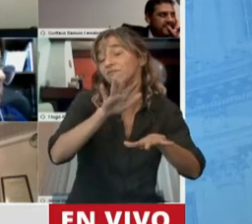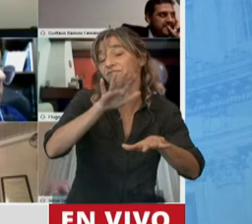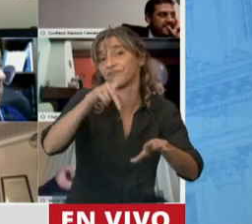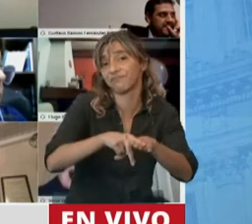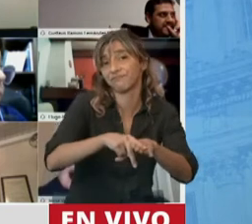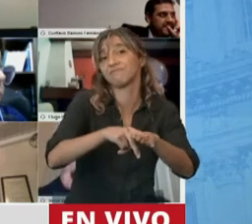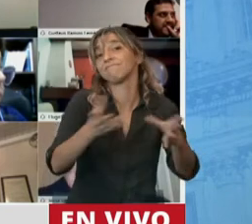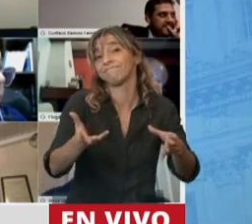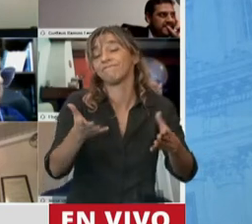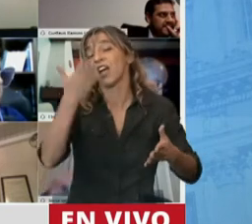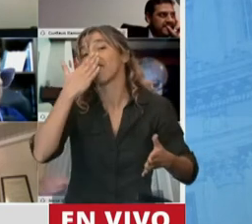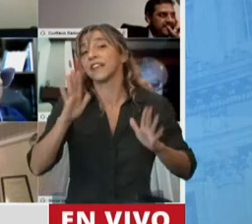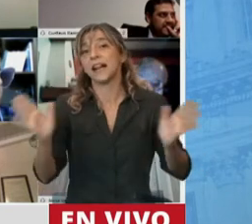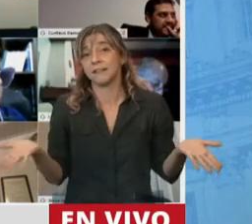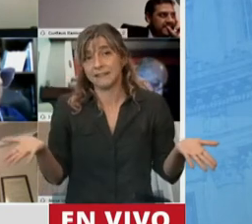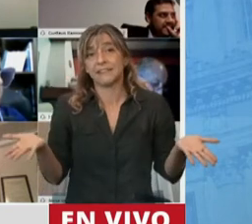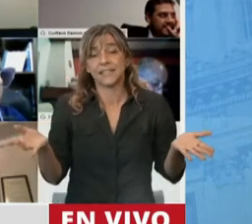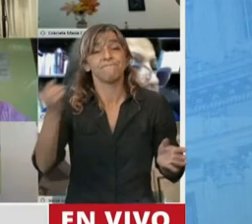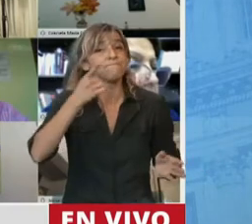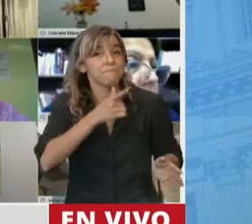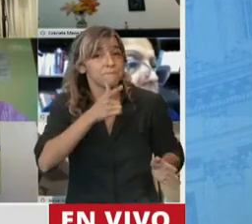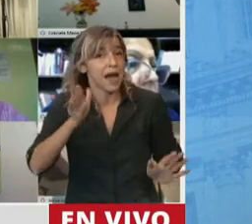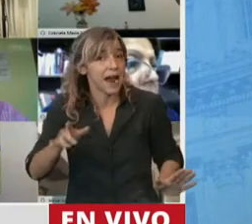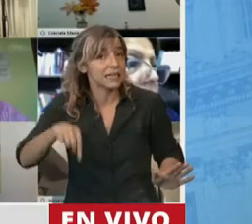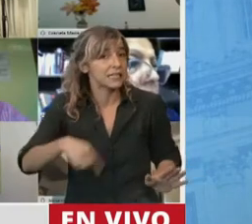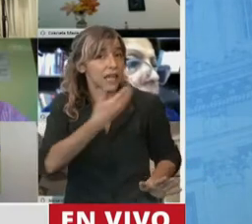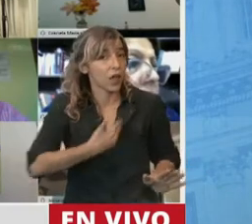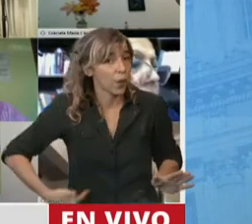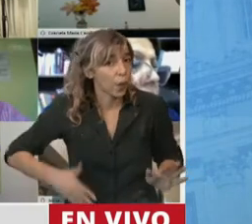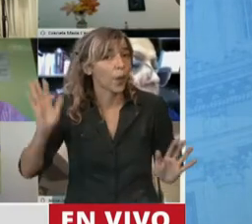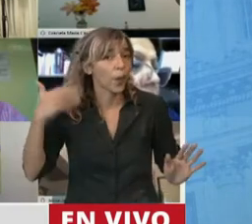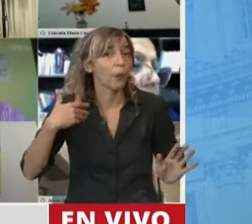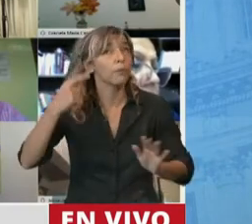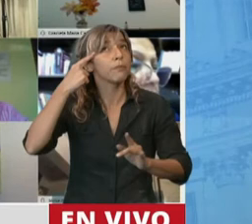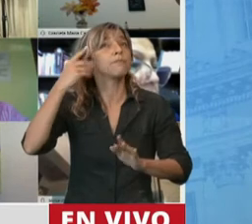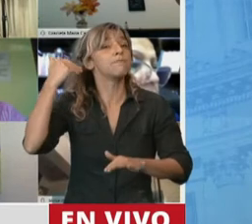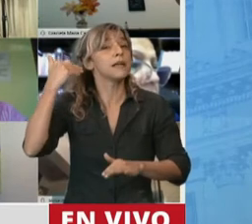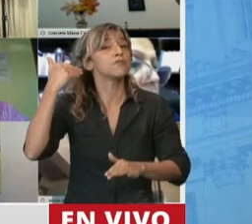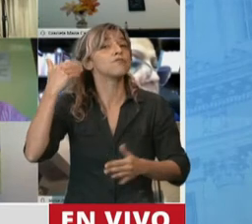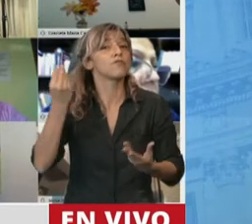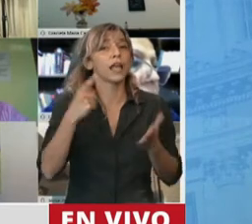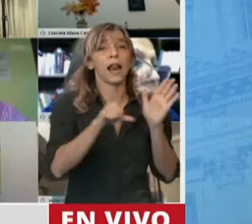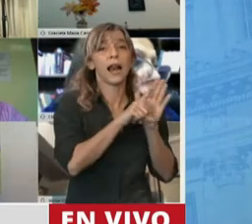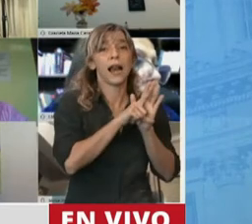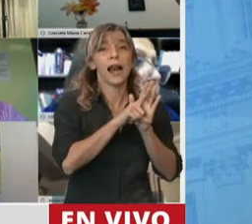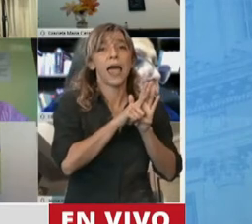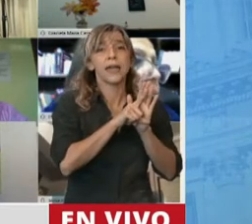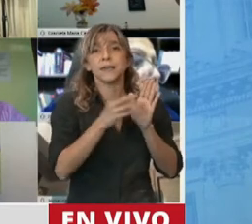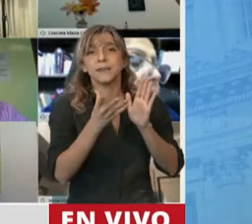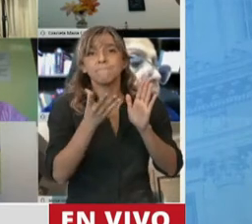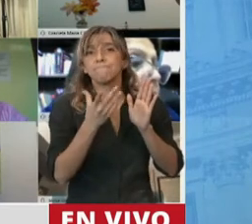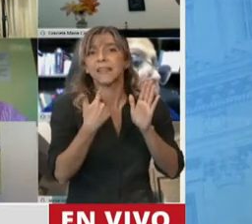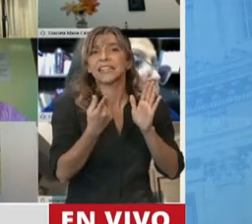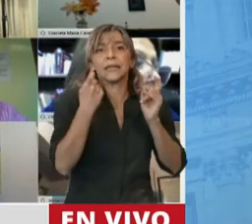señora Presidenta? Creo que acá el gobierno tuvo una buena visión. No tenía sentido sacar esta ley solos. Este